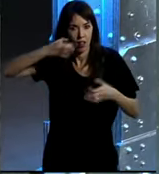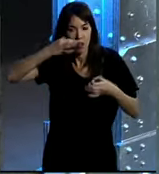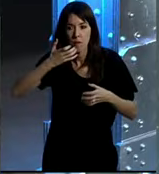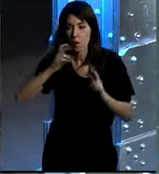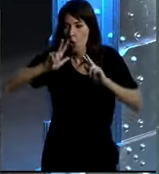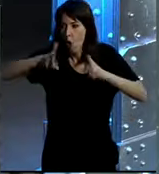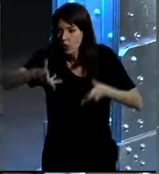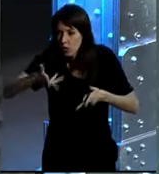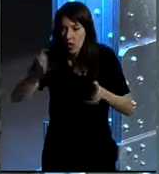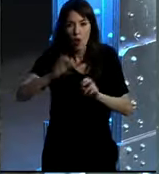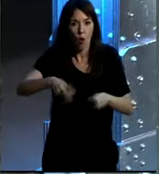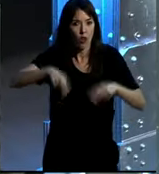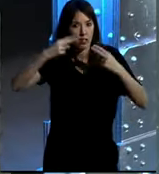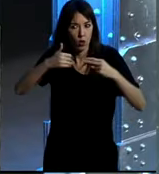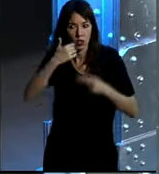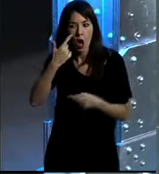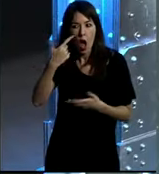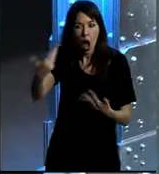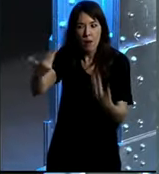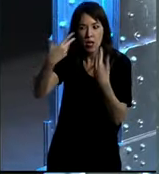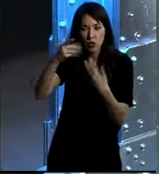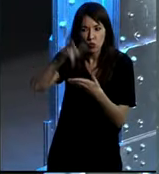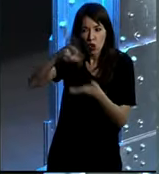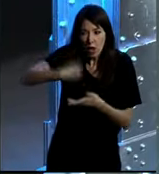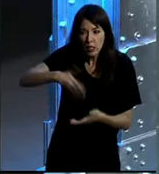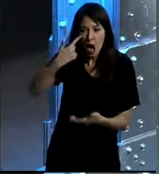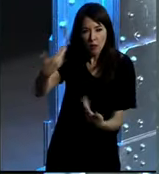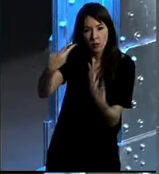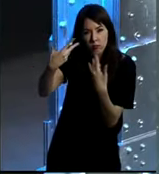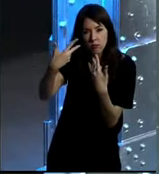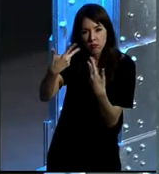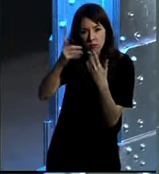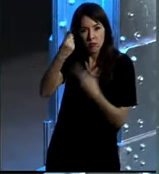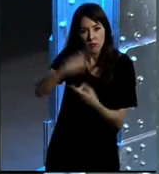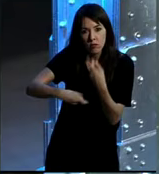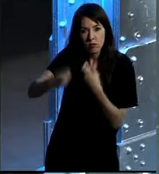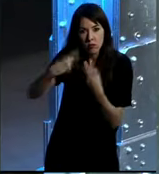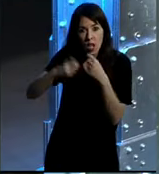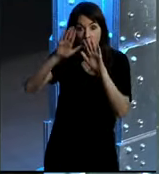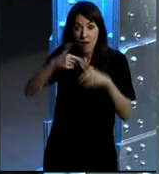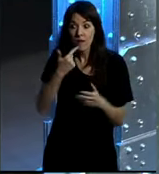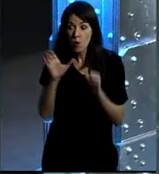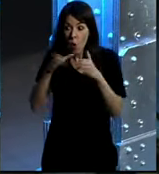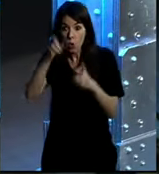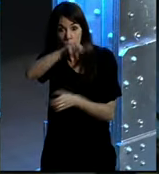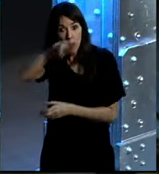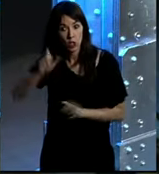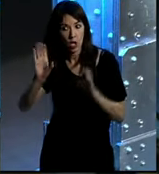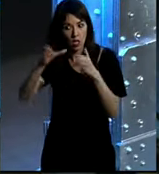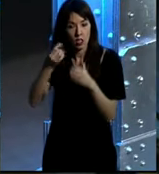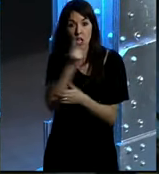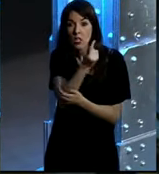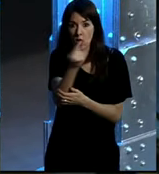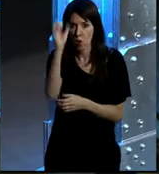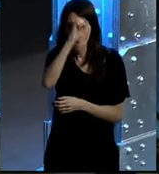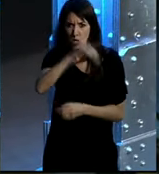estancia en un hotel o que han ido a un restaurante, y cómo al final lo que nos dicen este grupo de personas, este colectivo, cada